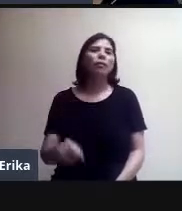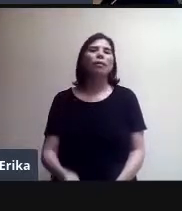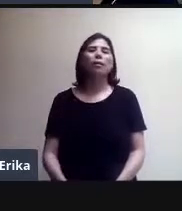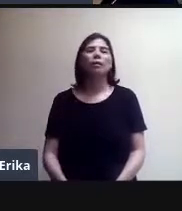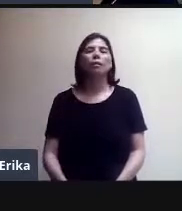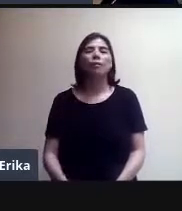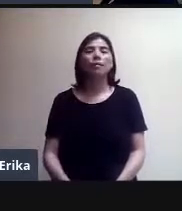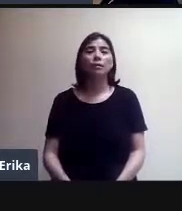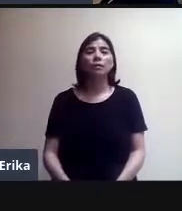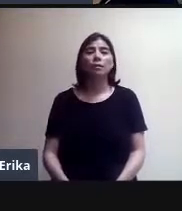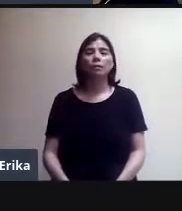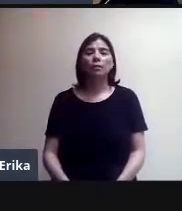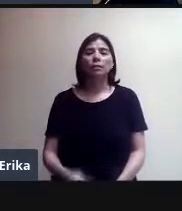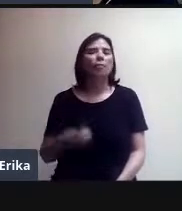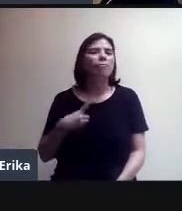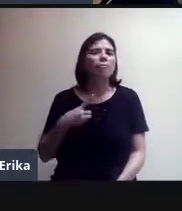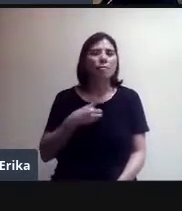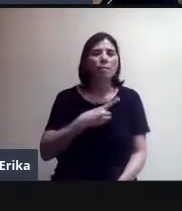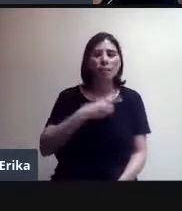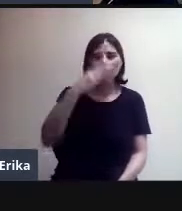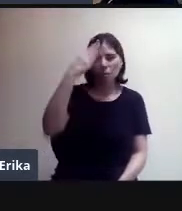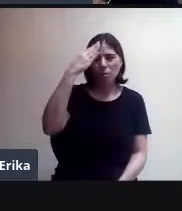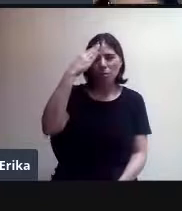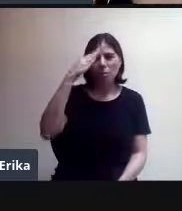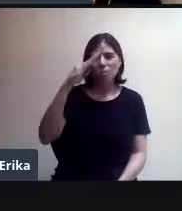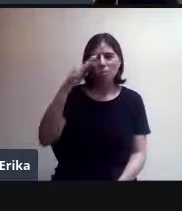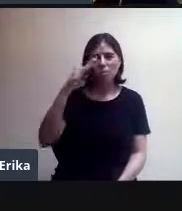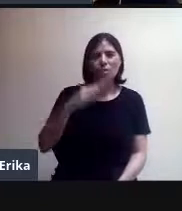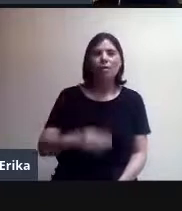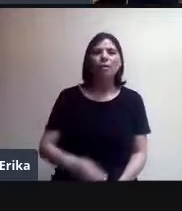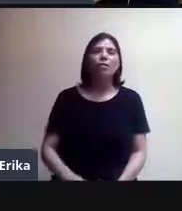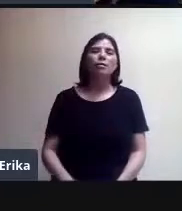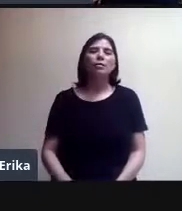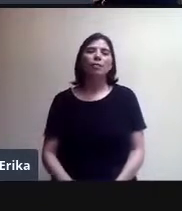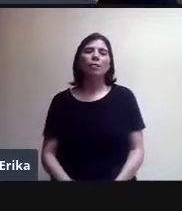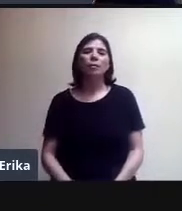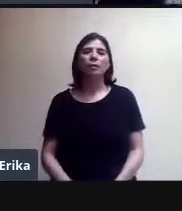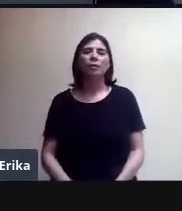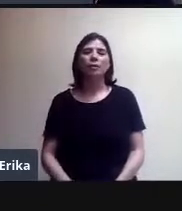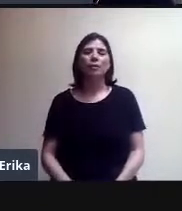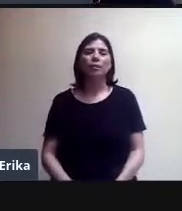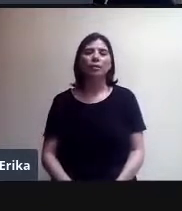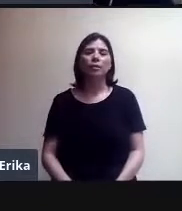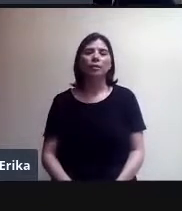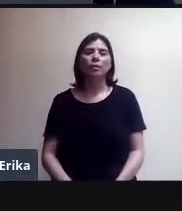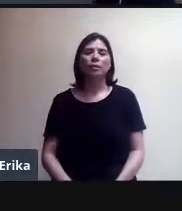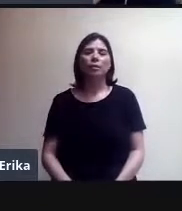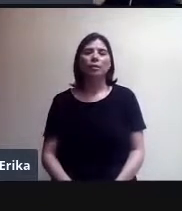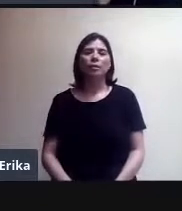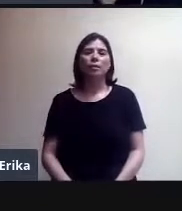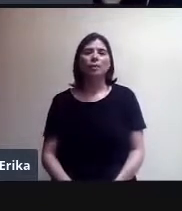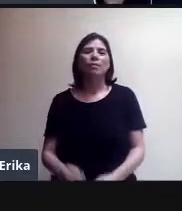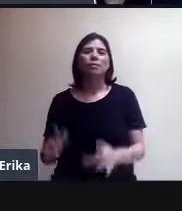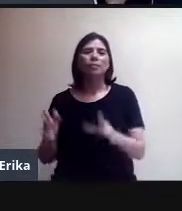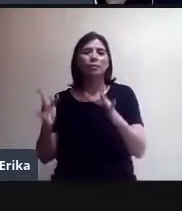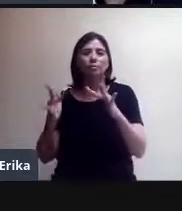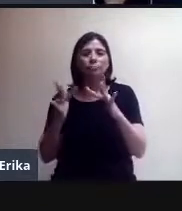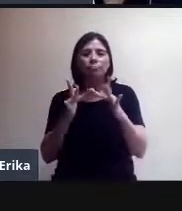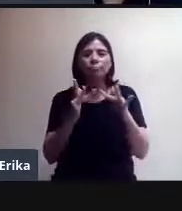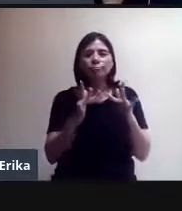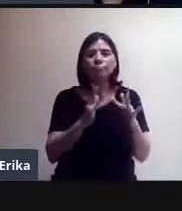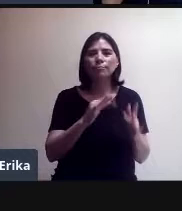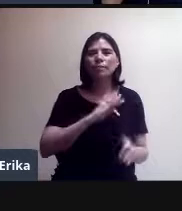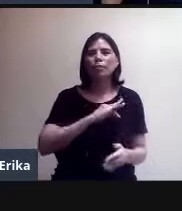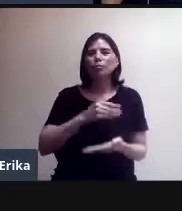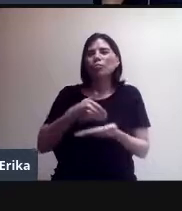hay que tomar en cuenta que si hay un bajón de pronto en la estabilidad de la red, puede que lo saque y